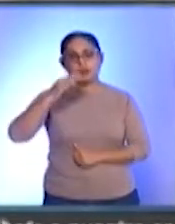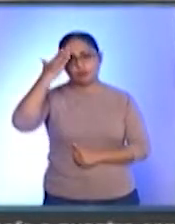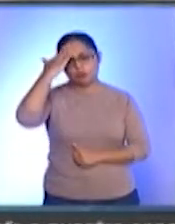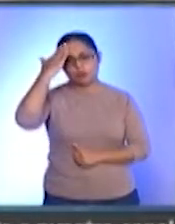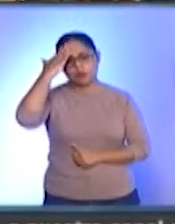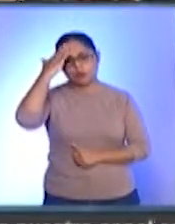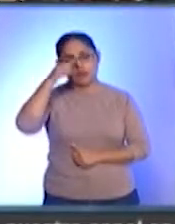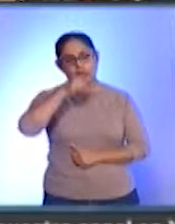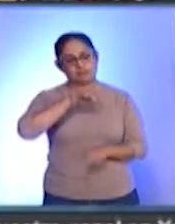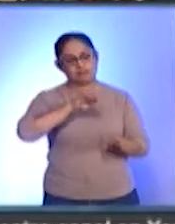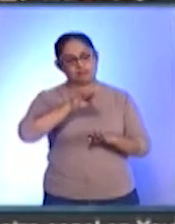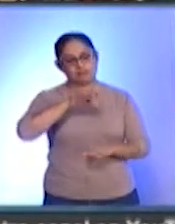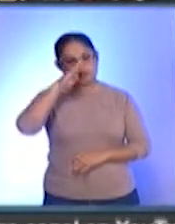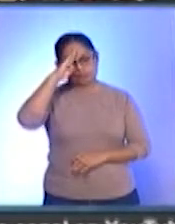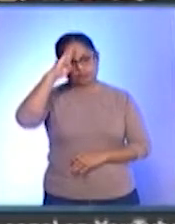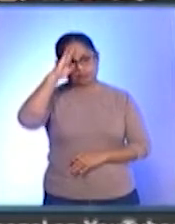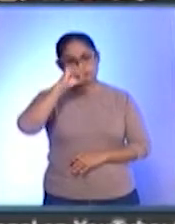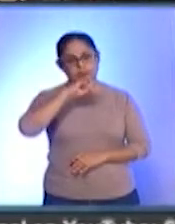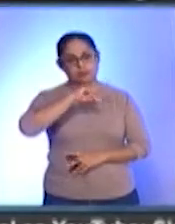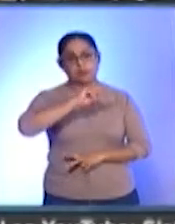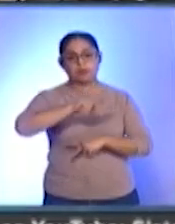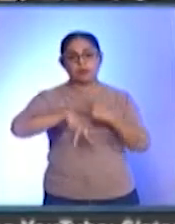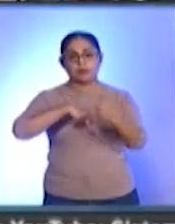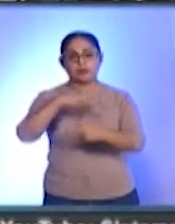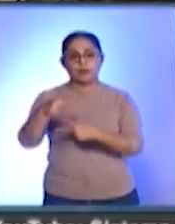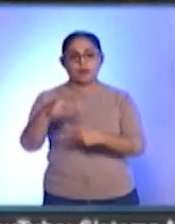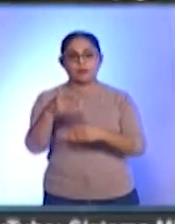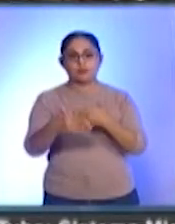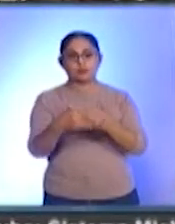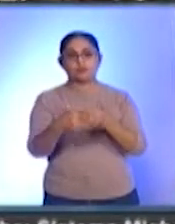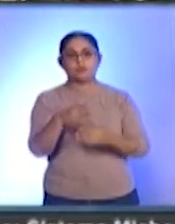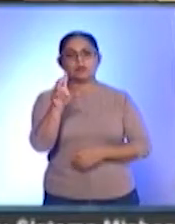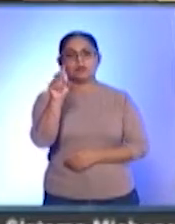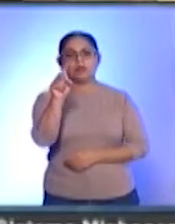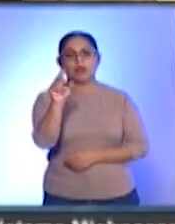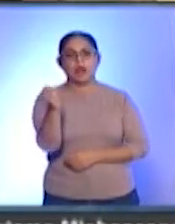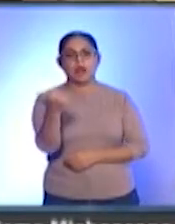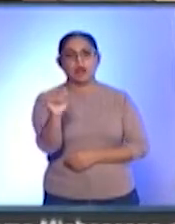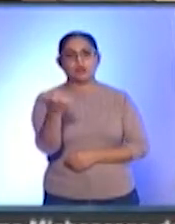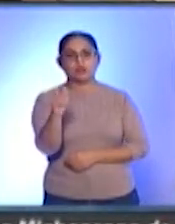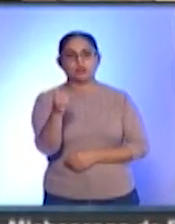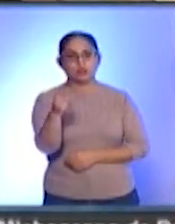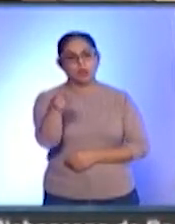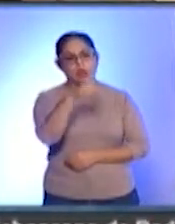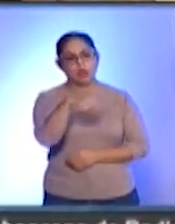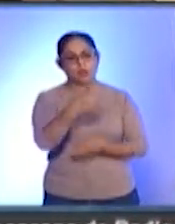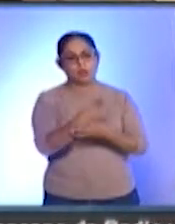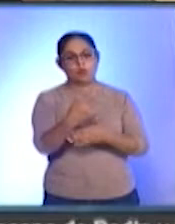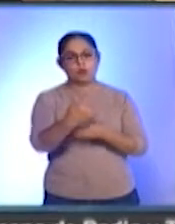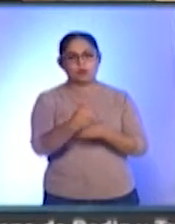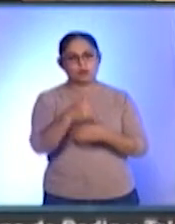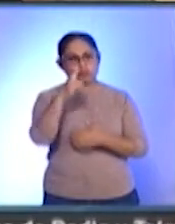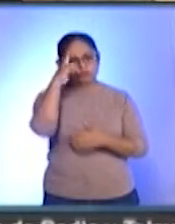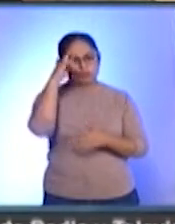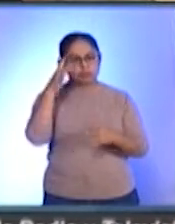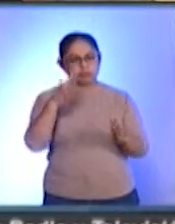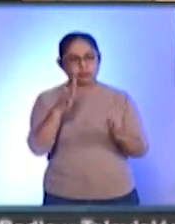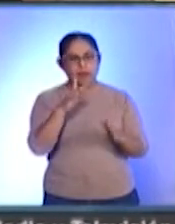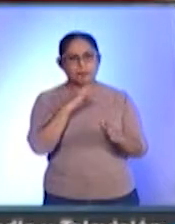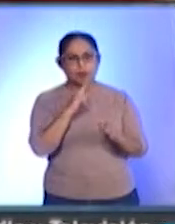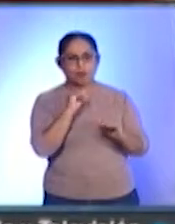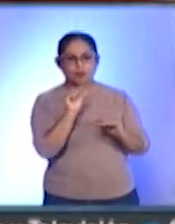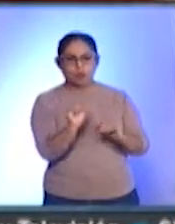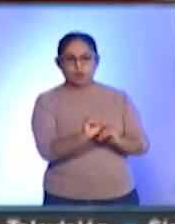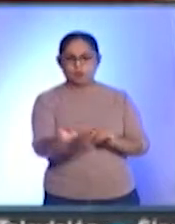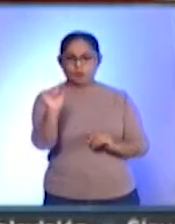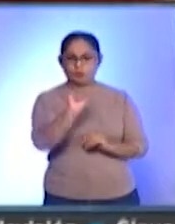estatal trabaja en el regreso presencial a clases el próximo 30 de agosto. El proyecto contempla de momento un regreso por nivel educativo,